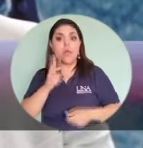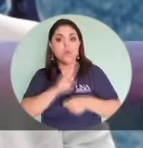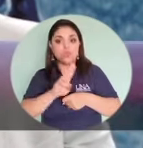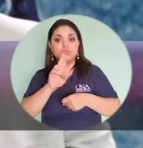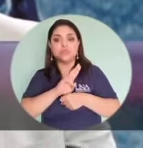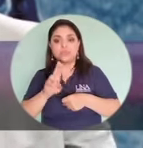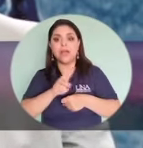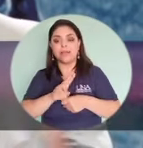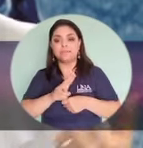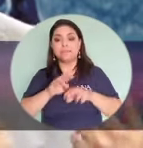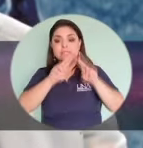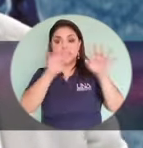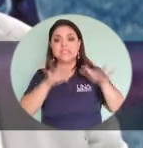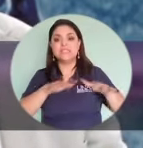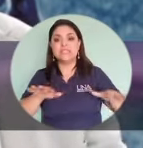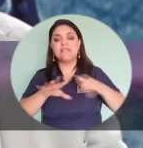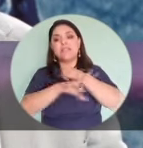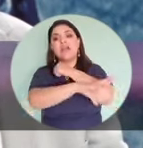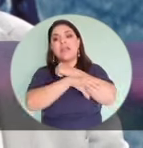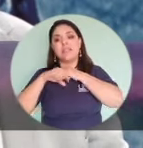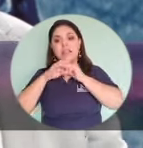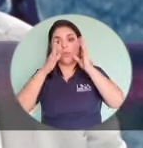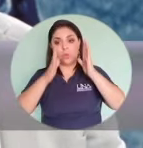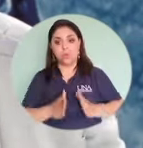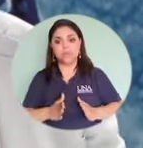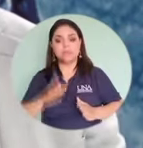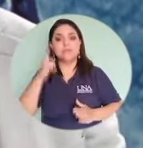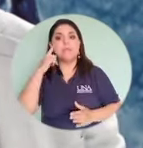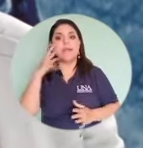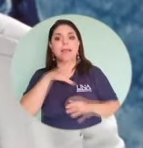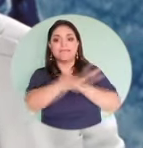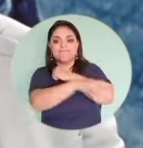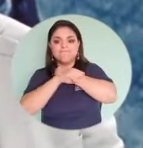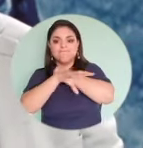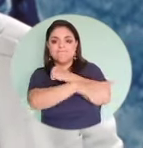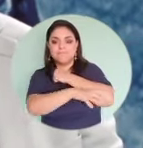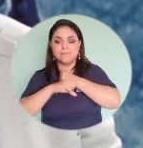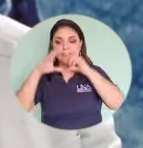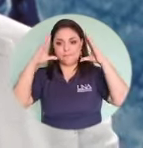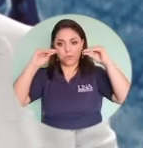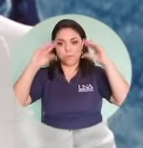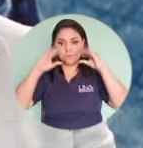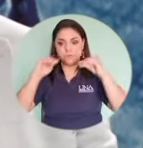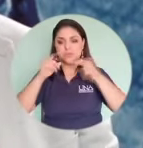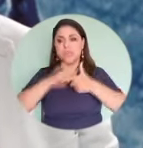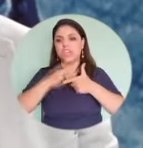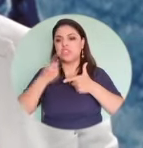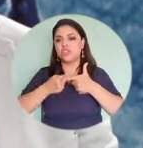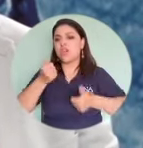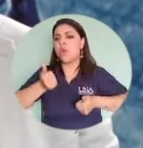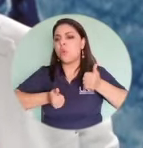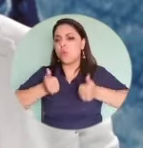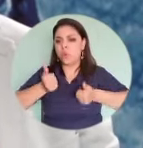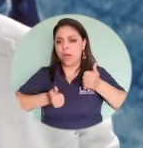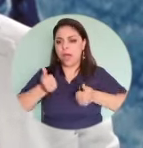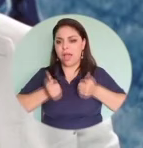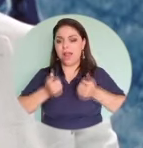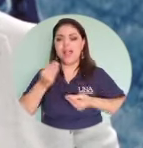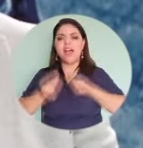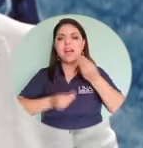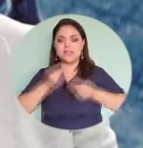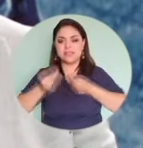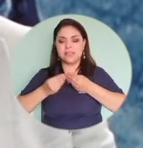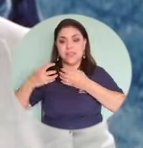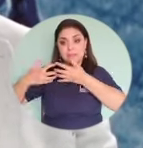ciberdelincuentes para extraer información. Entonces, ¿cuál es uno de los mecanismos a los que más